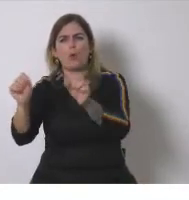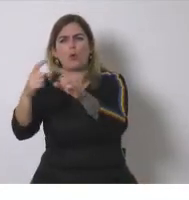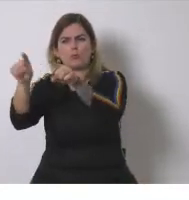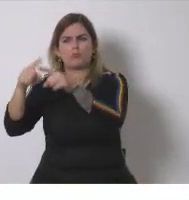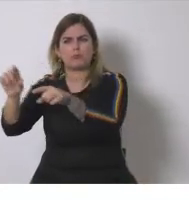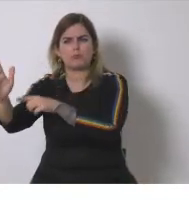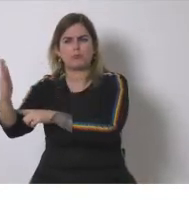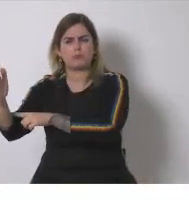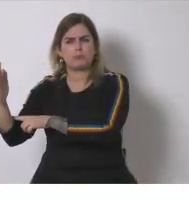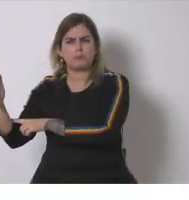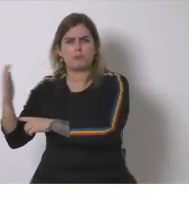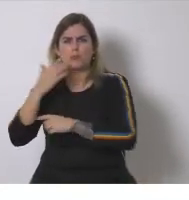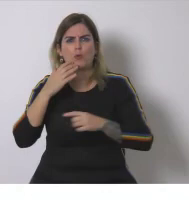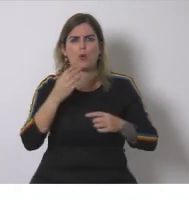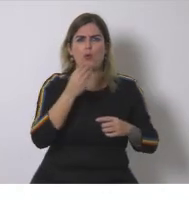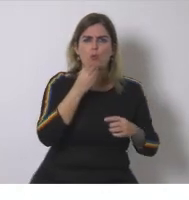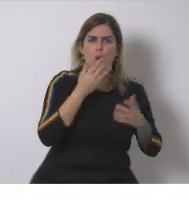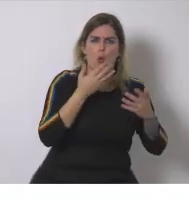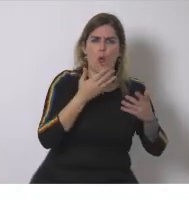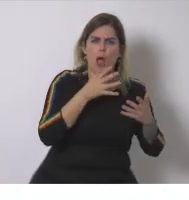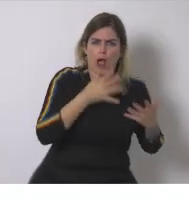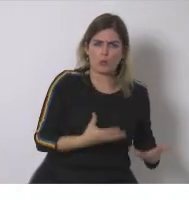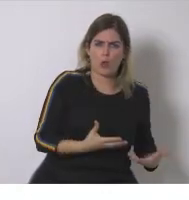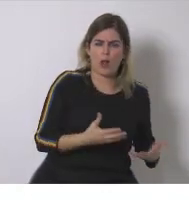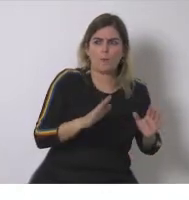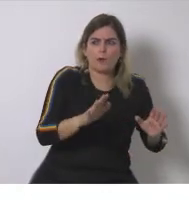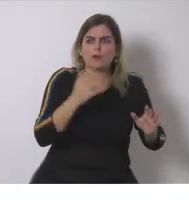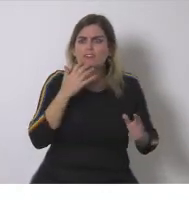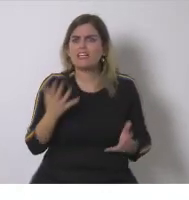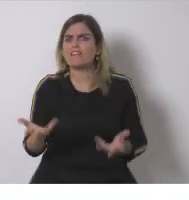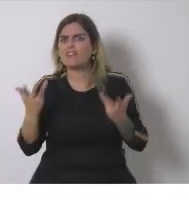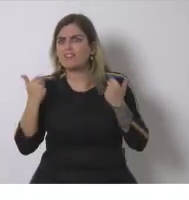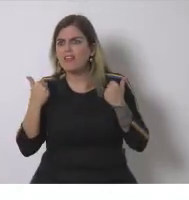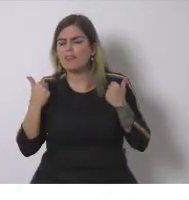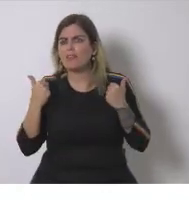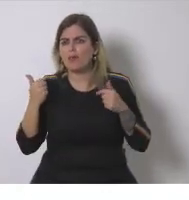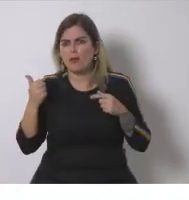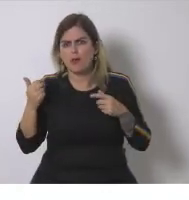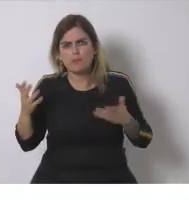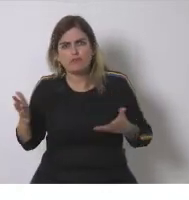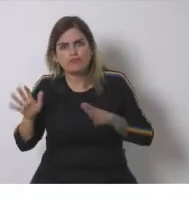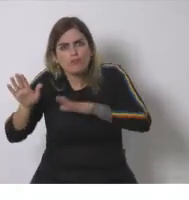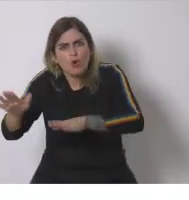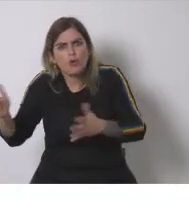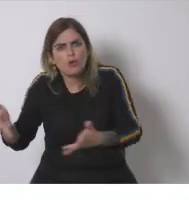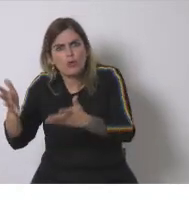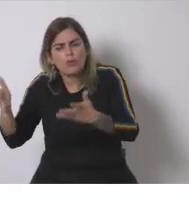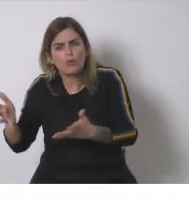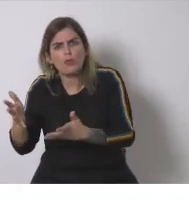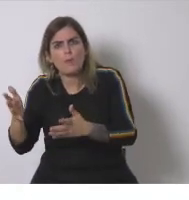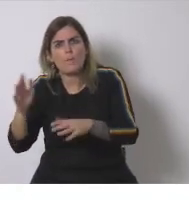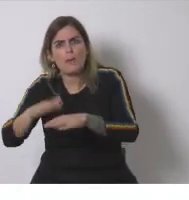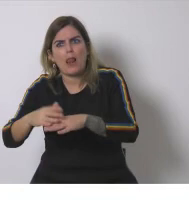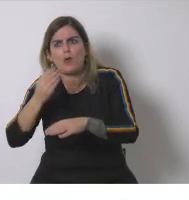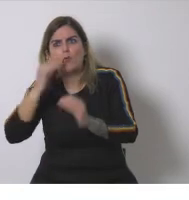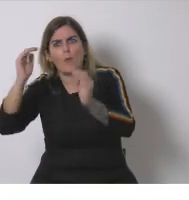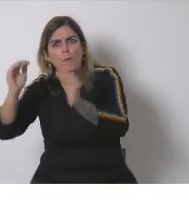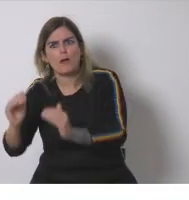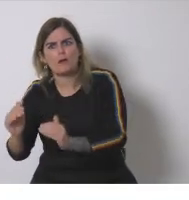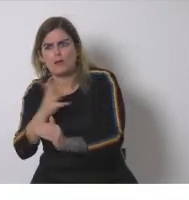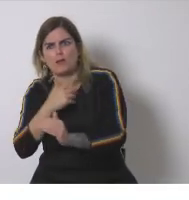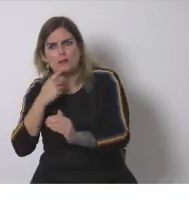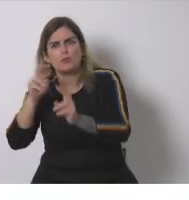actual pero no debería haber diferentes escenarios si potenciásemos la parte de